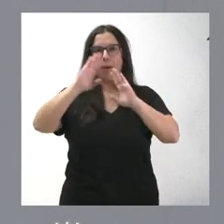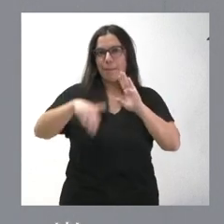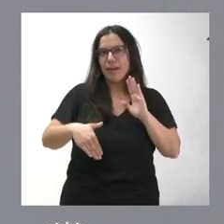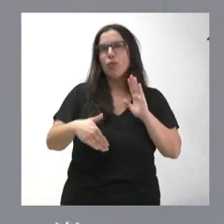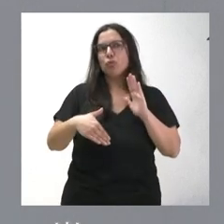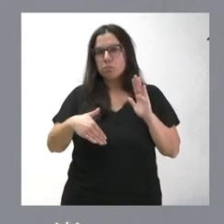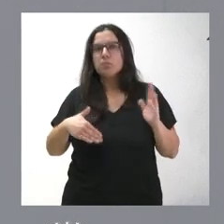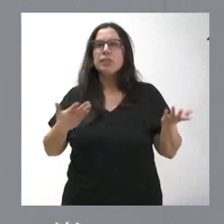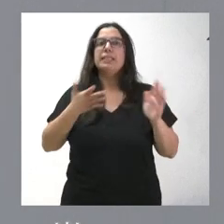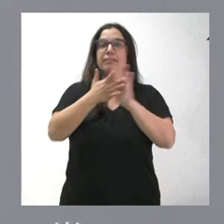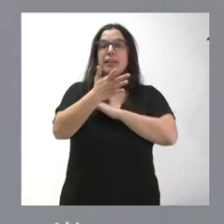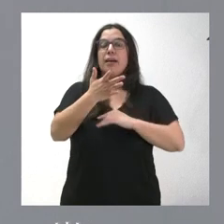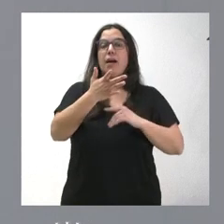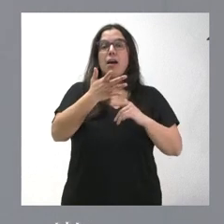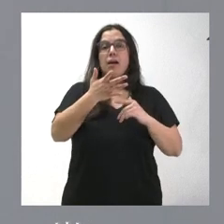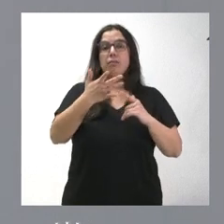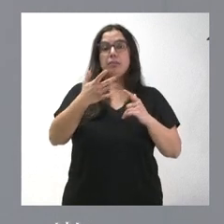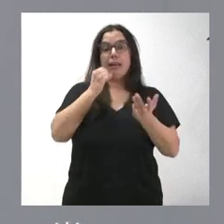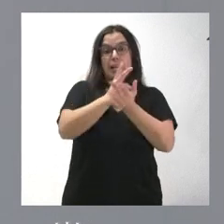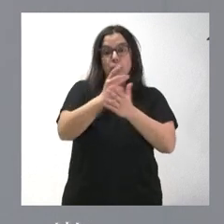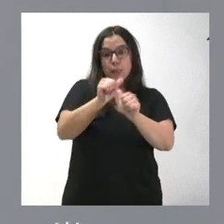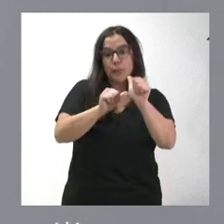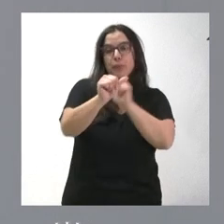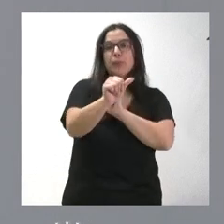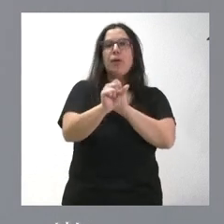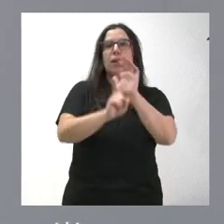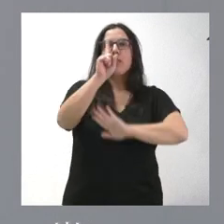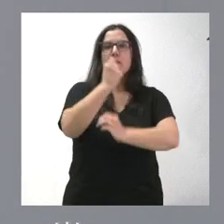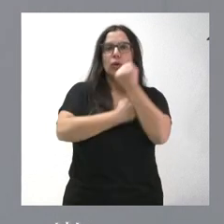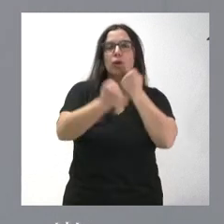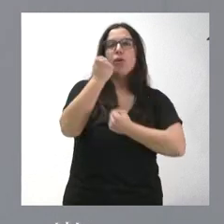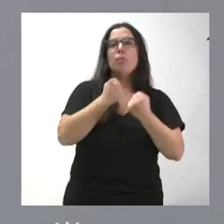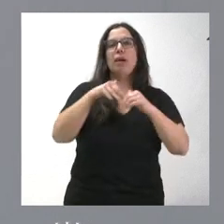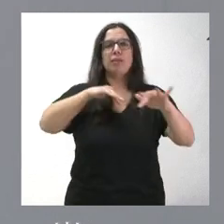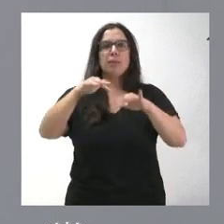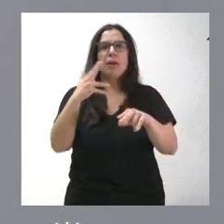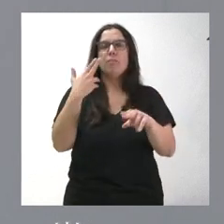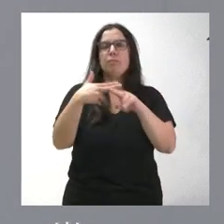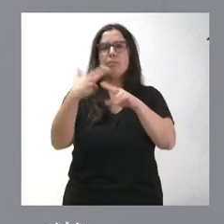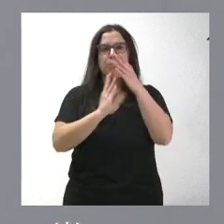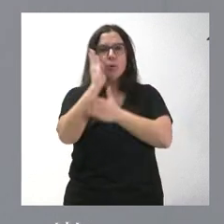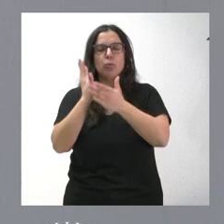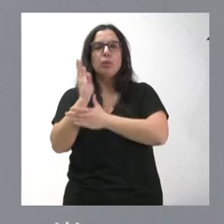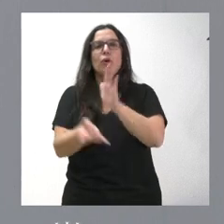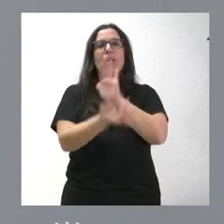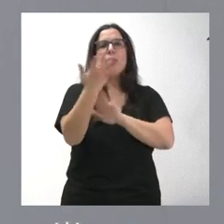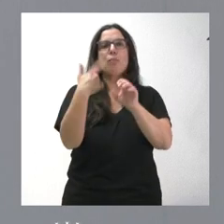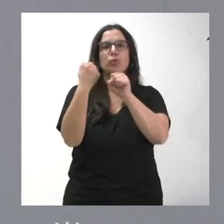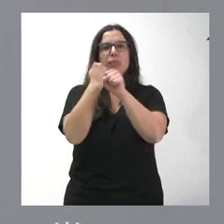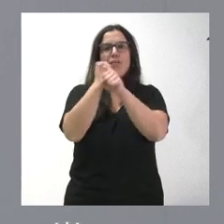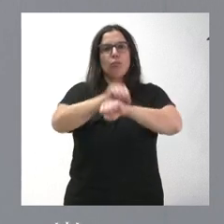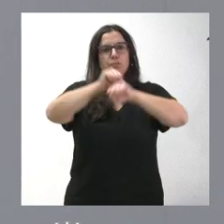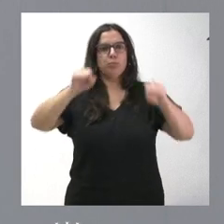queremos seguir reforzando ante los retos que tenemos por delante, el crecimiento económico, la actividad productiva, la creación de puestos de trabajo. Sin lugar a dudas,